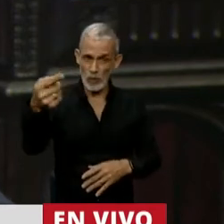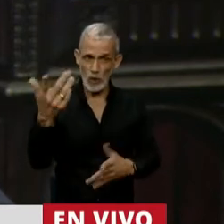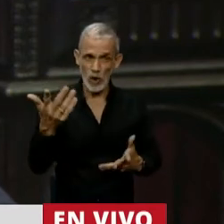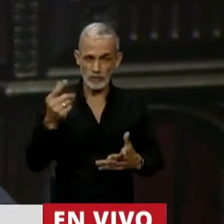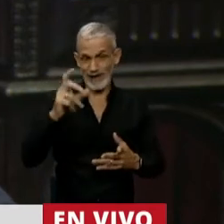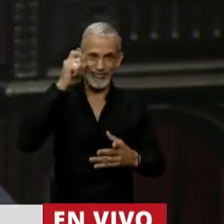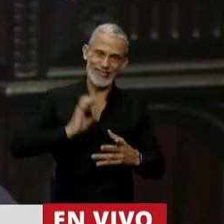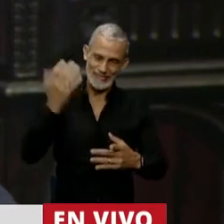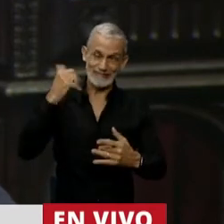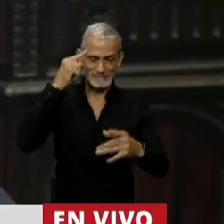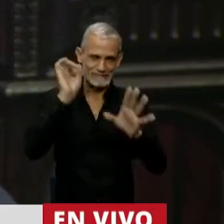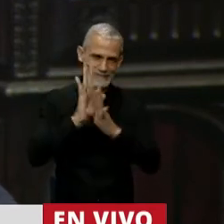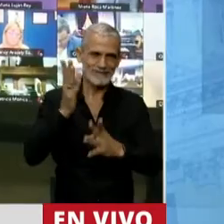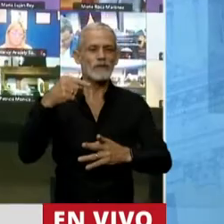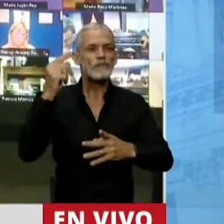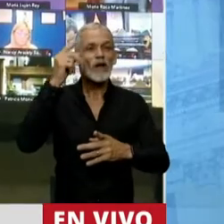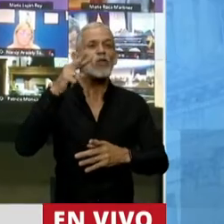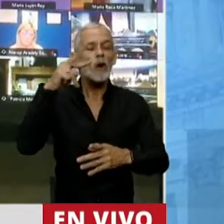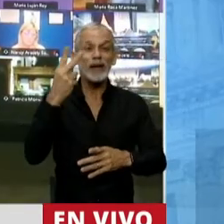me fui una década atrás, para el 2021,